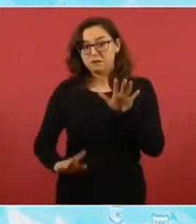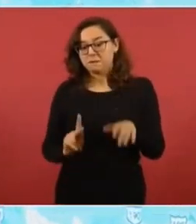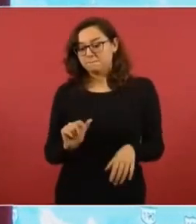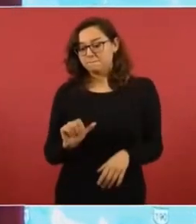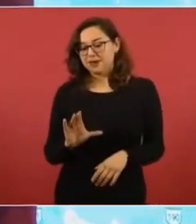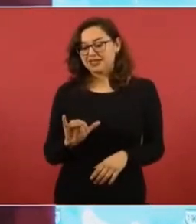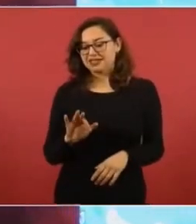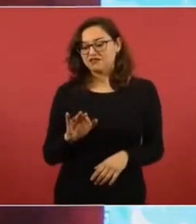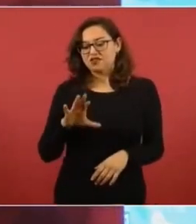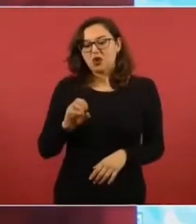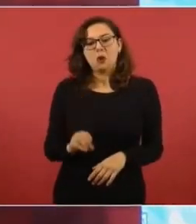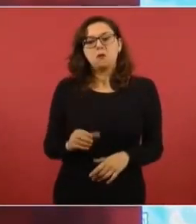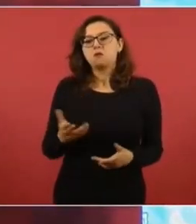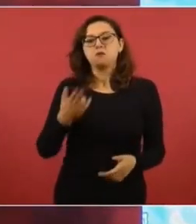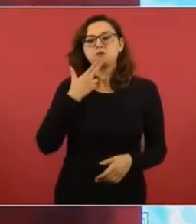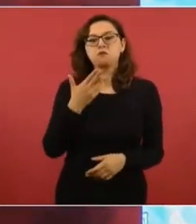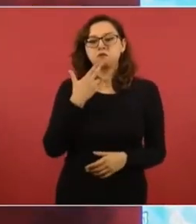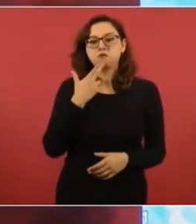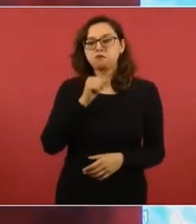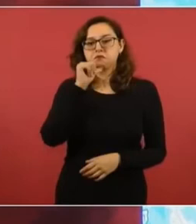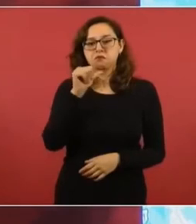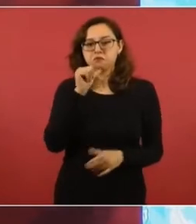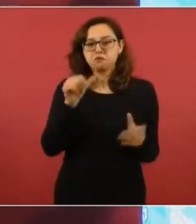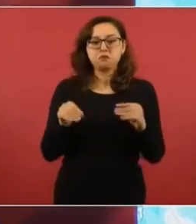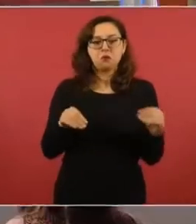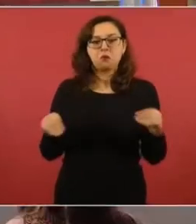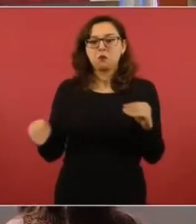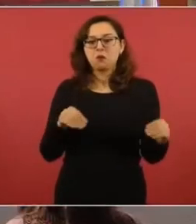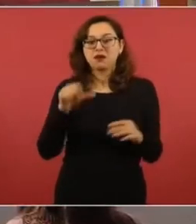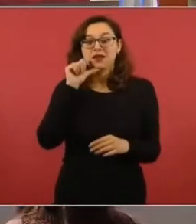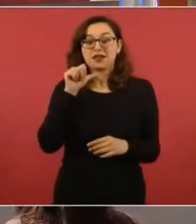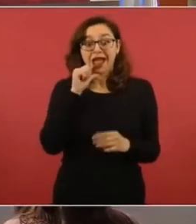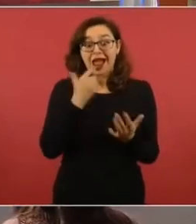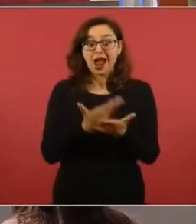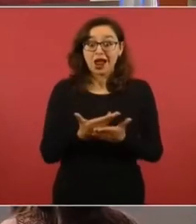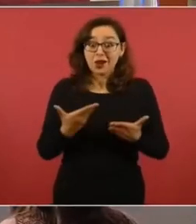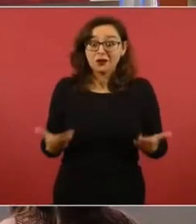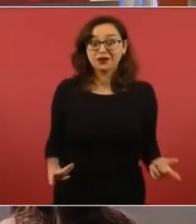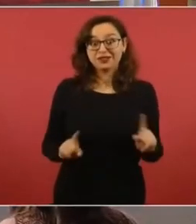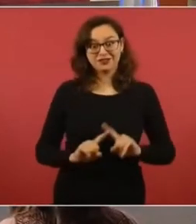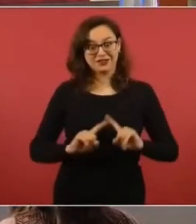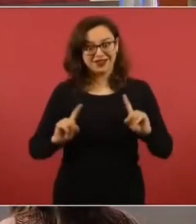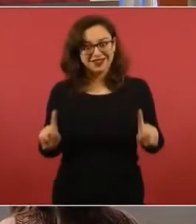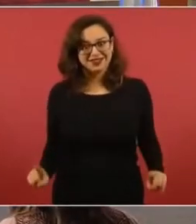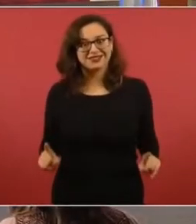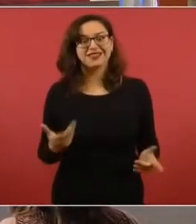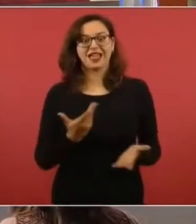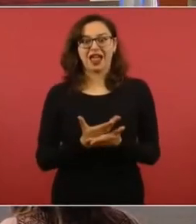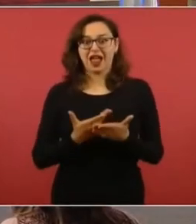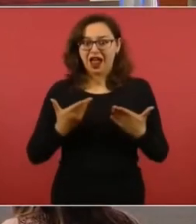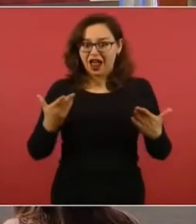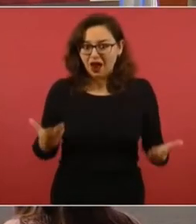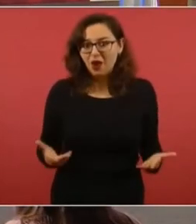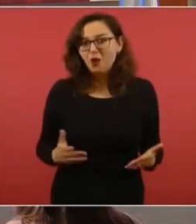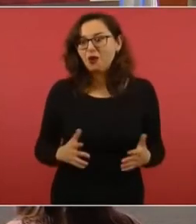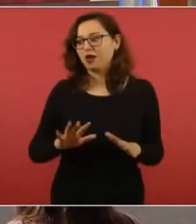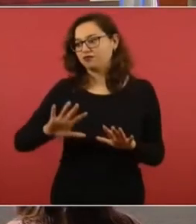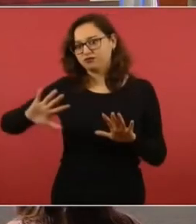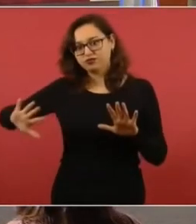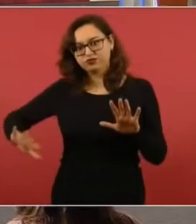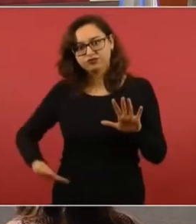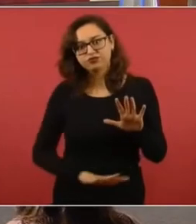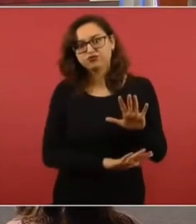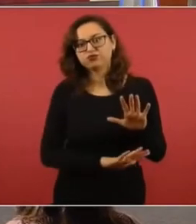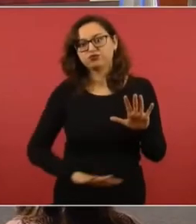de ahora. Ahora los puertos del Pacífico, pues